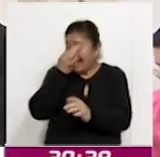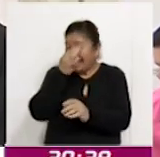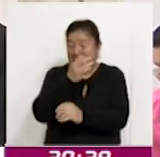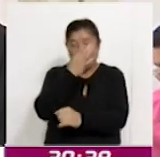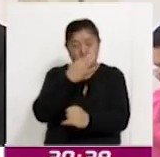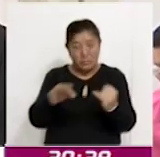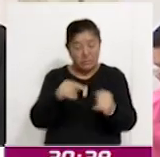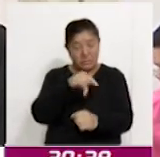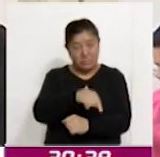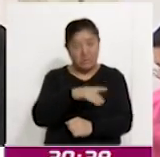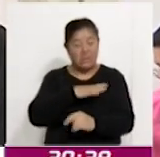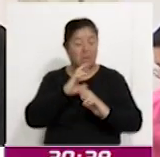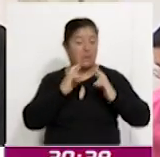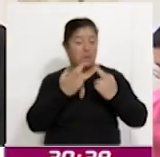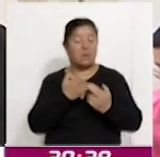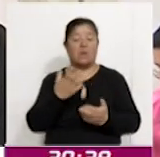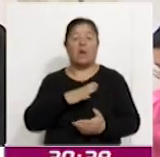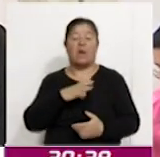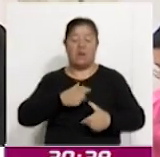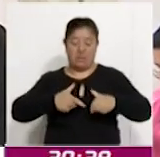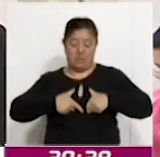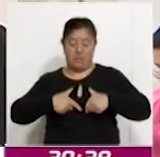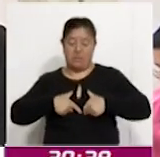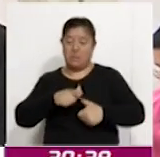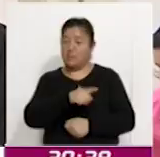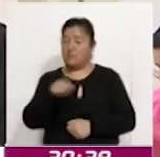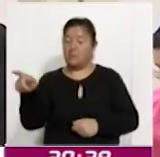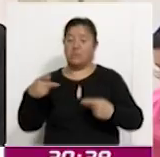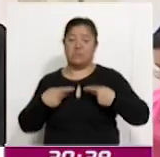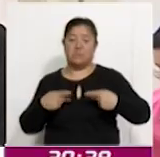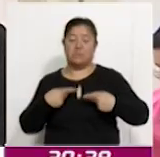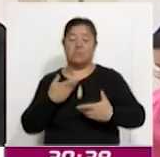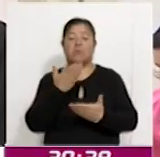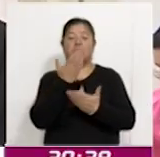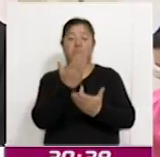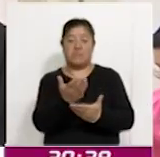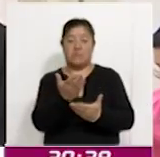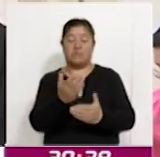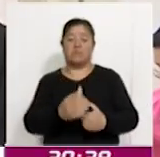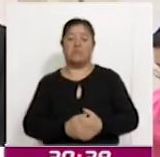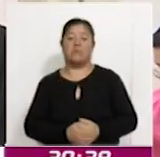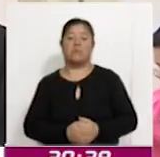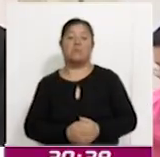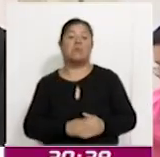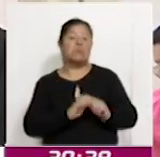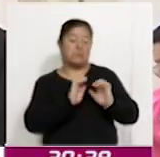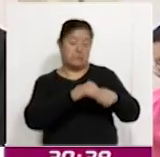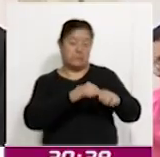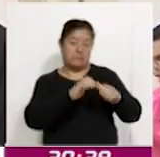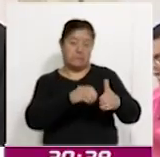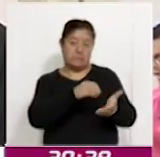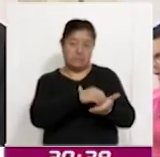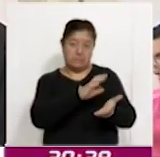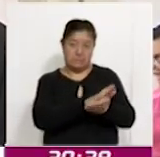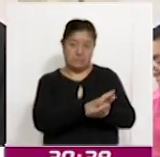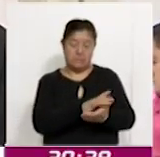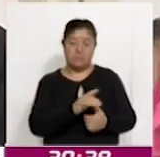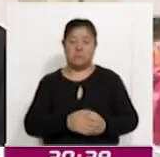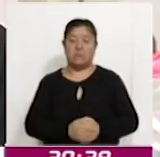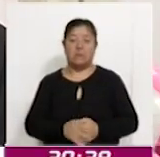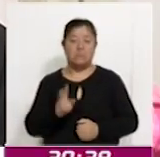las acreditaciones de la ciudadanía que solicitó su inscripción o su registro como